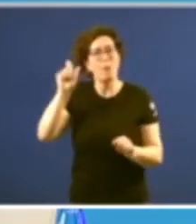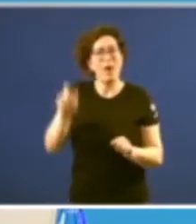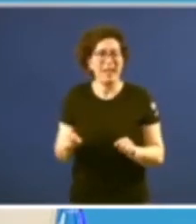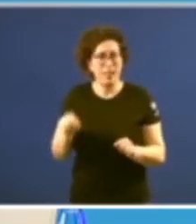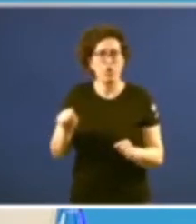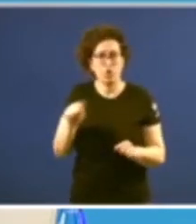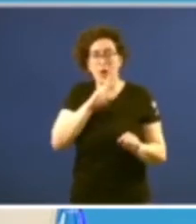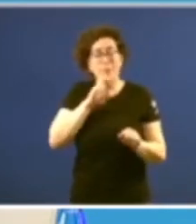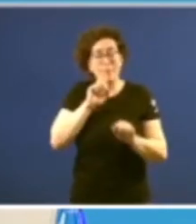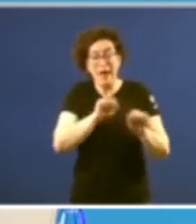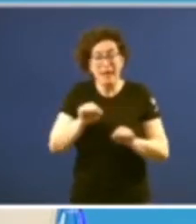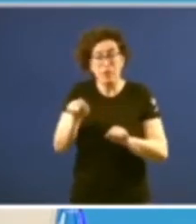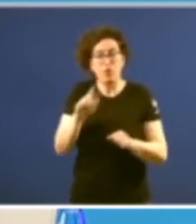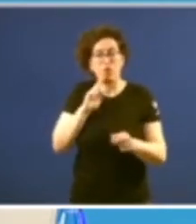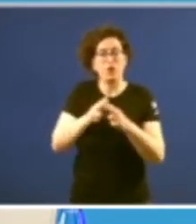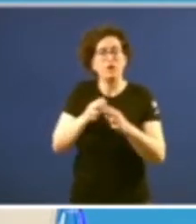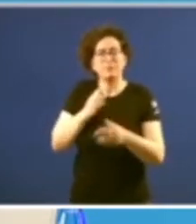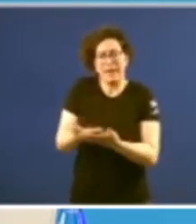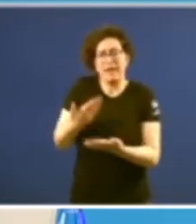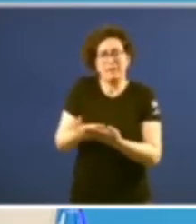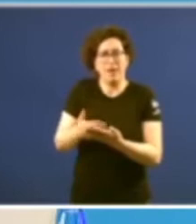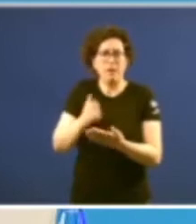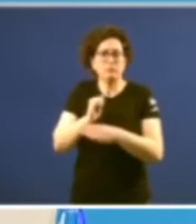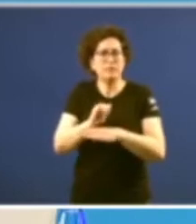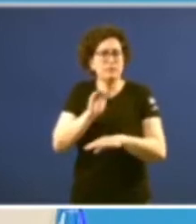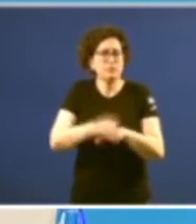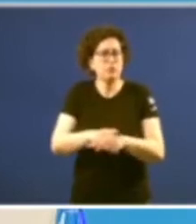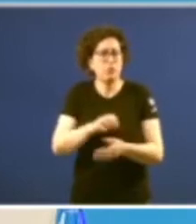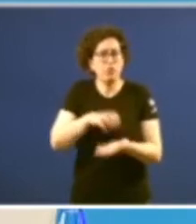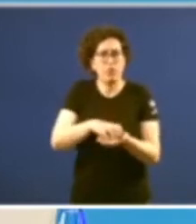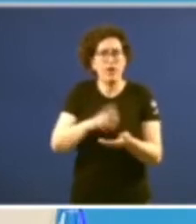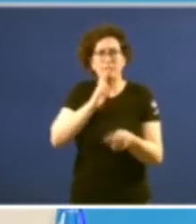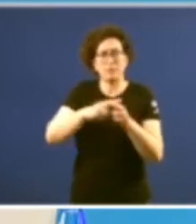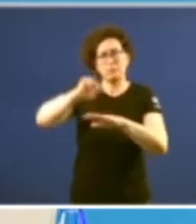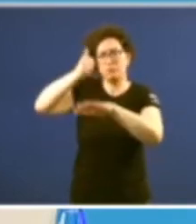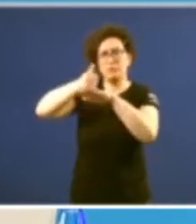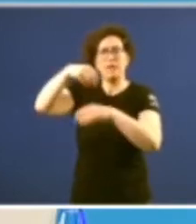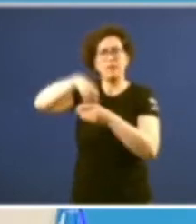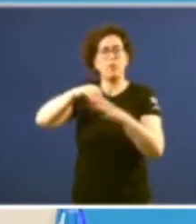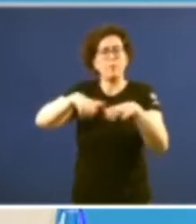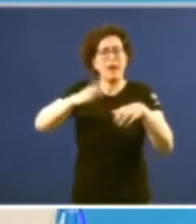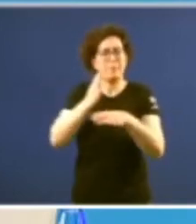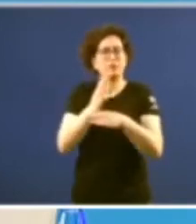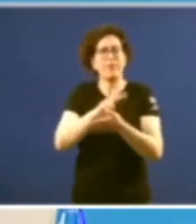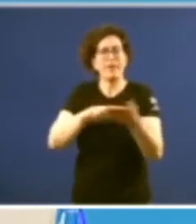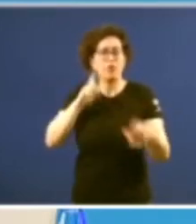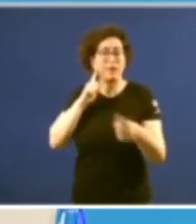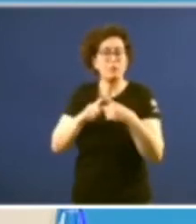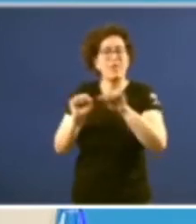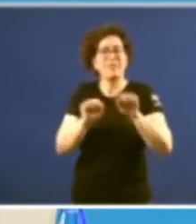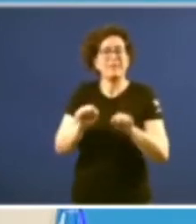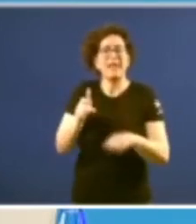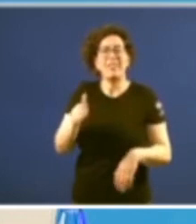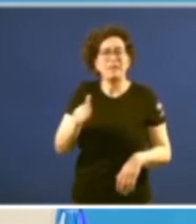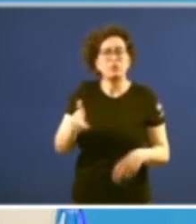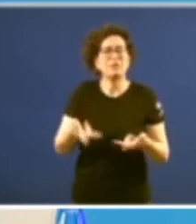figura de garantía institucional y una es el alto comisionado del parlamento de Galicia para la defensa de los derechos y